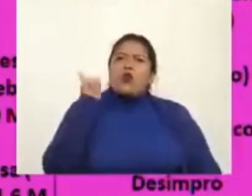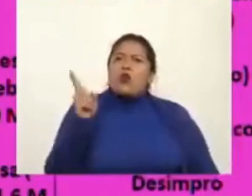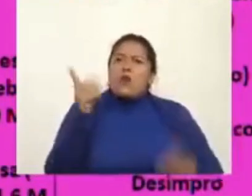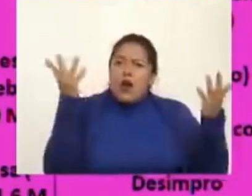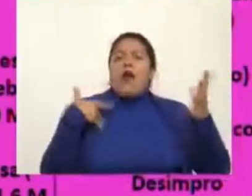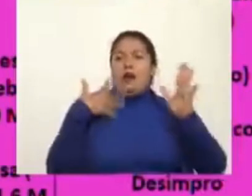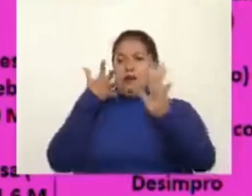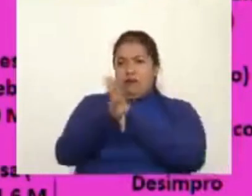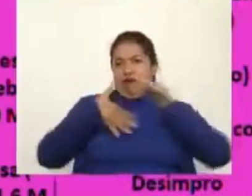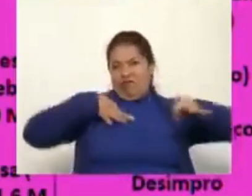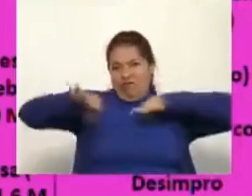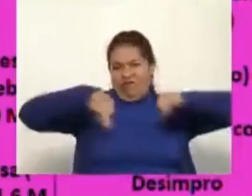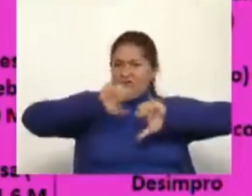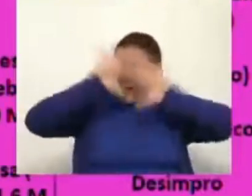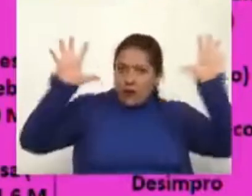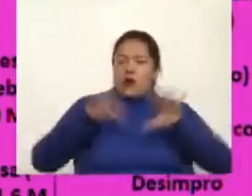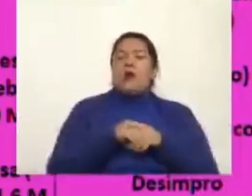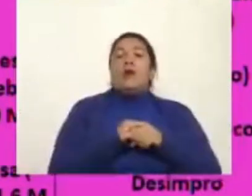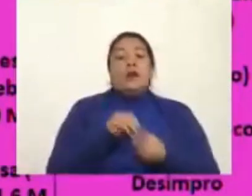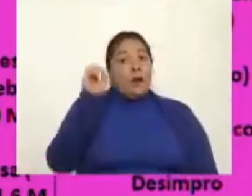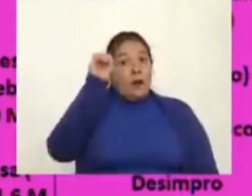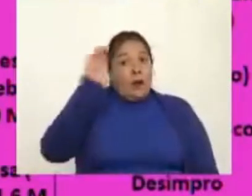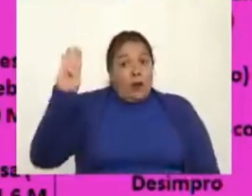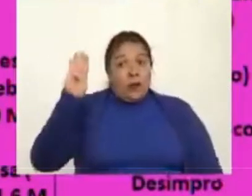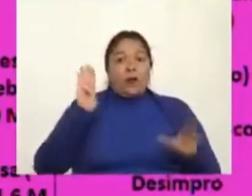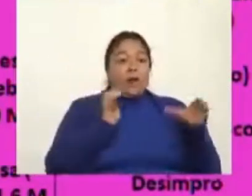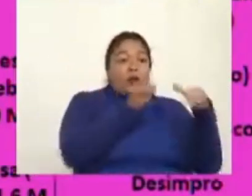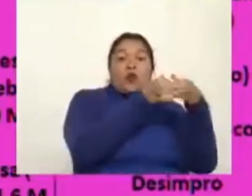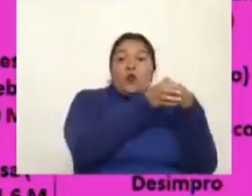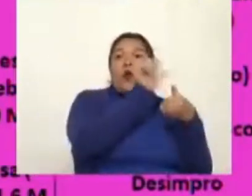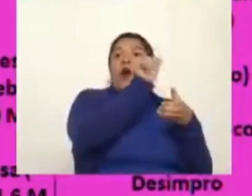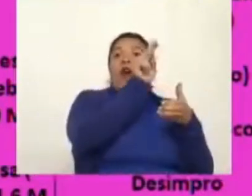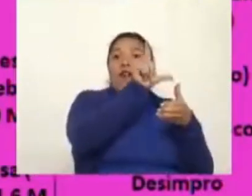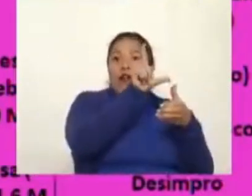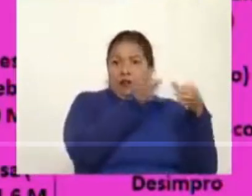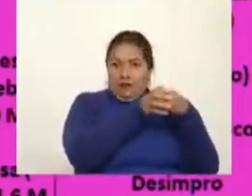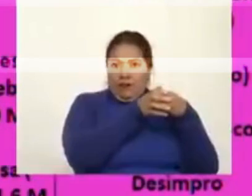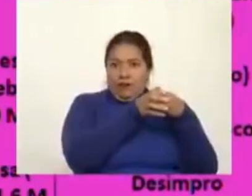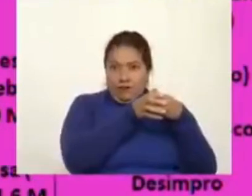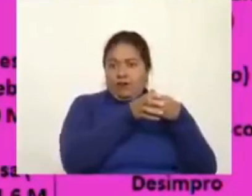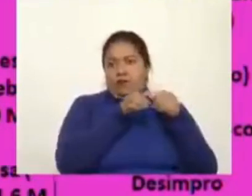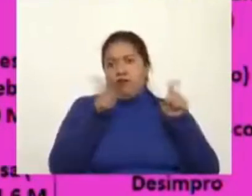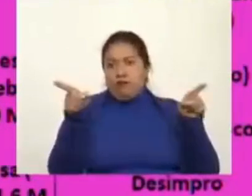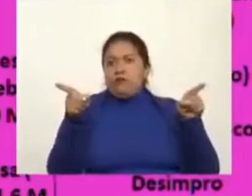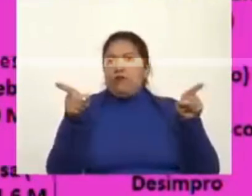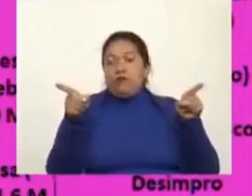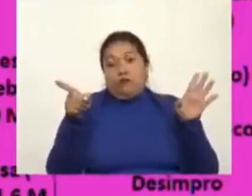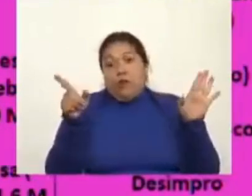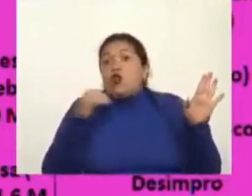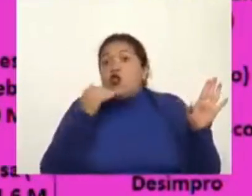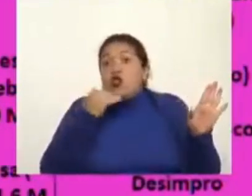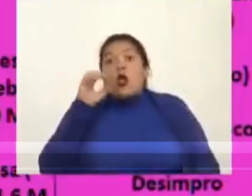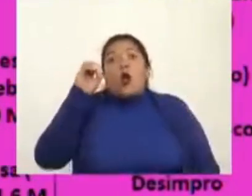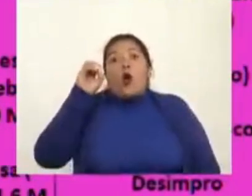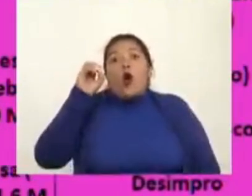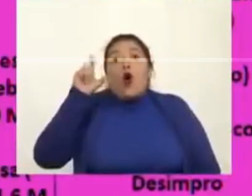Odebrecht, su consorcio y el Grupo Aval, no me atrevo a hablar de los Solarte, no me